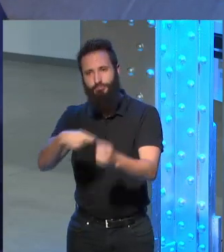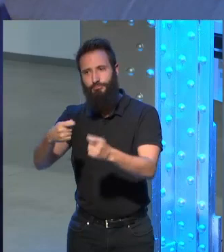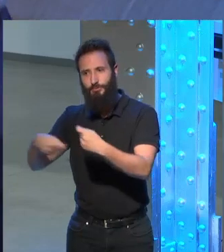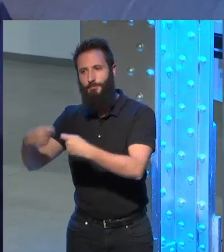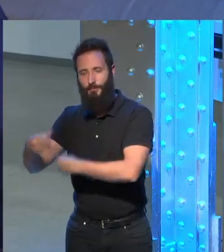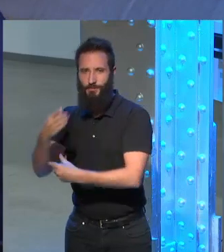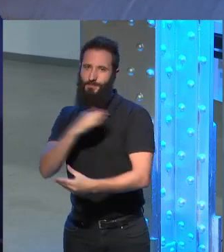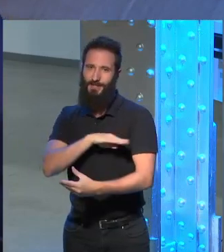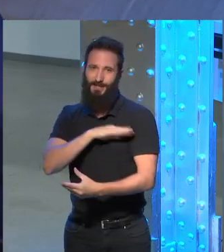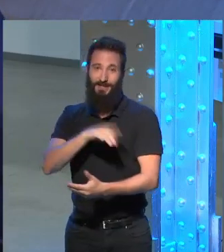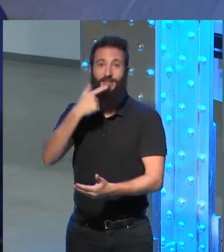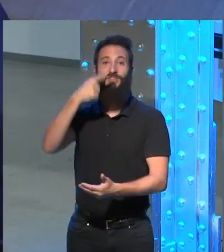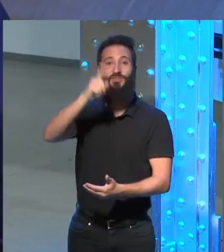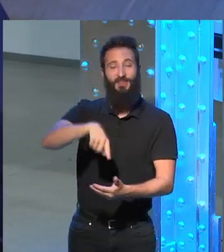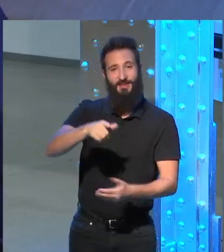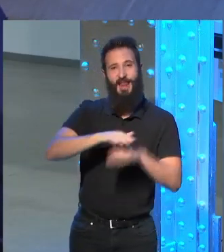me ganó más amigos que enemigos